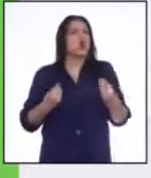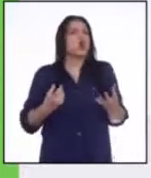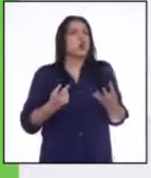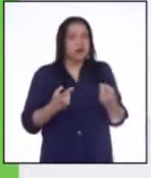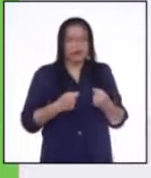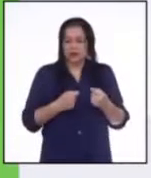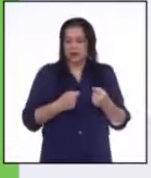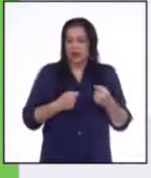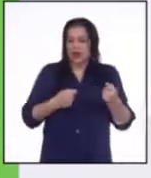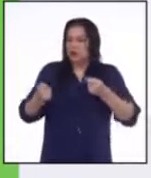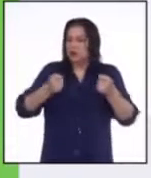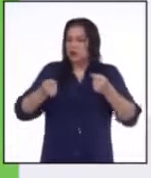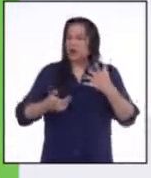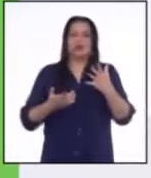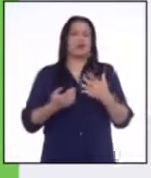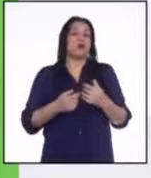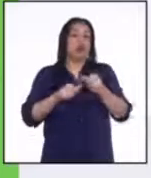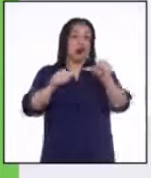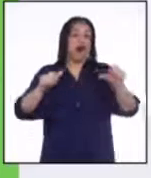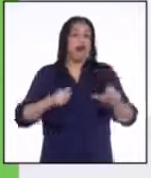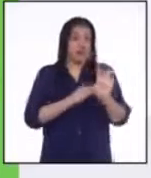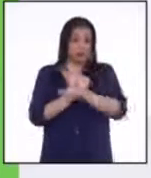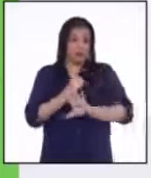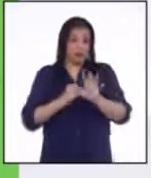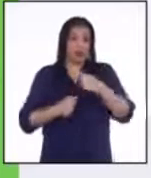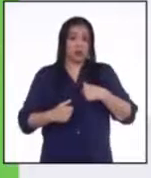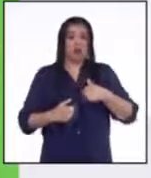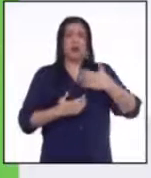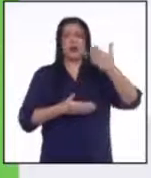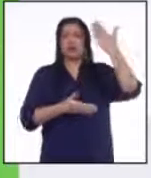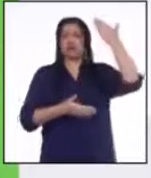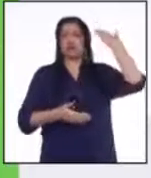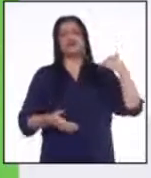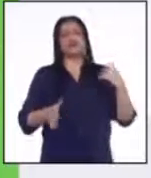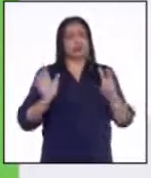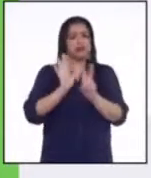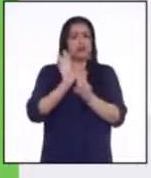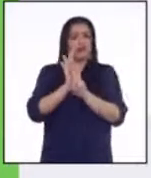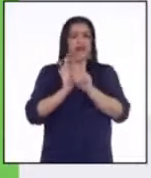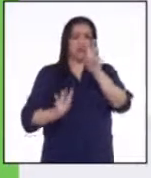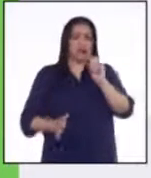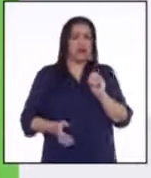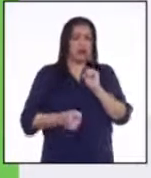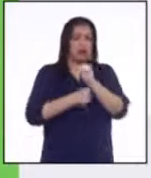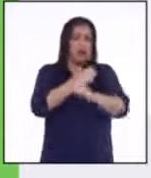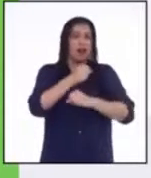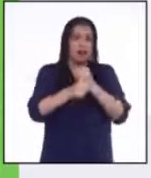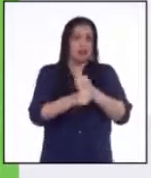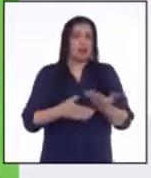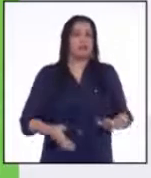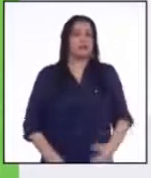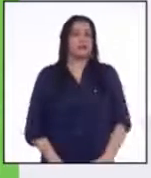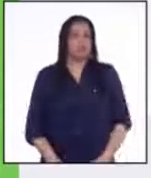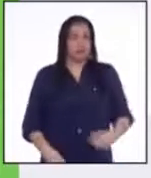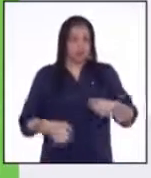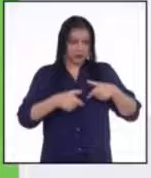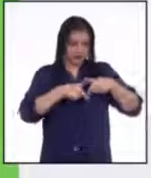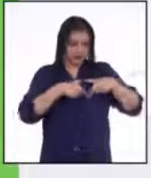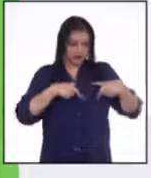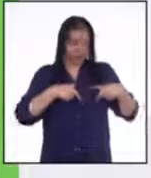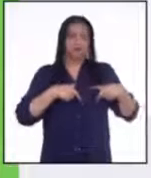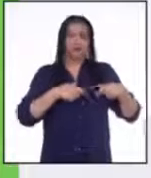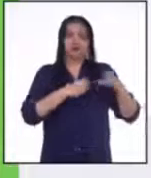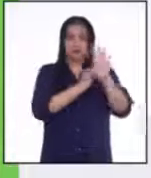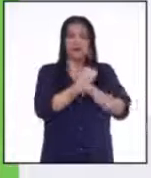gestión de un área natural protegida. Yo he sido un voluntario hace ya más de 20 años, por eso tengo acá mi sticker de